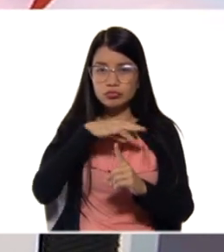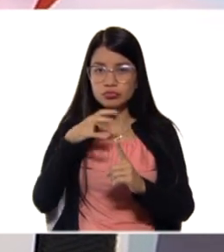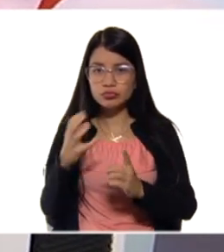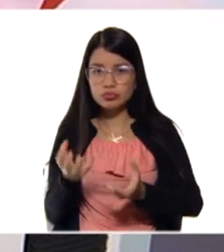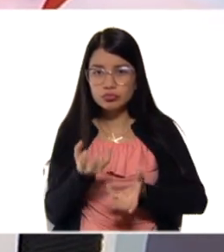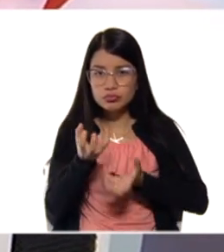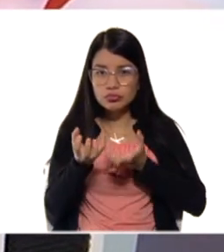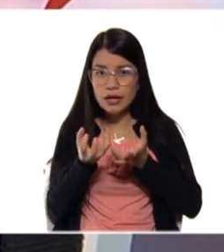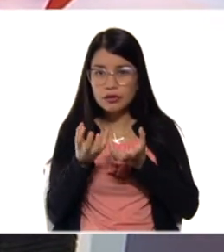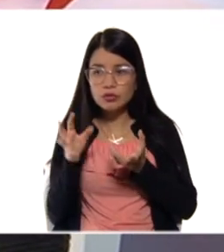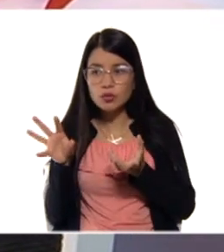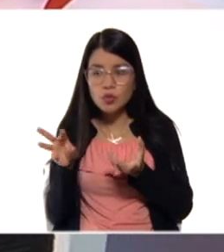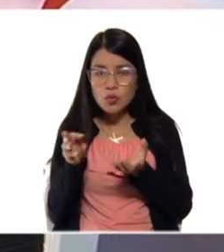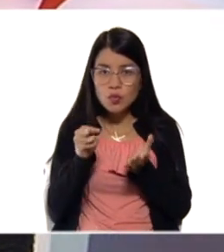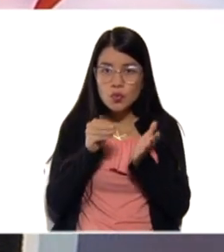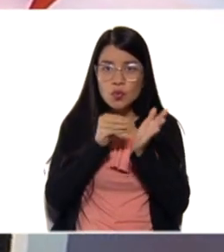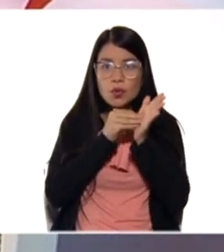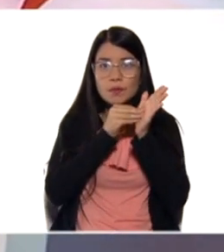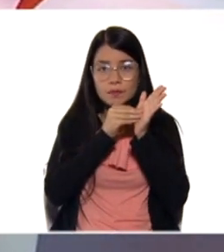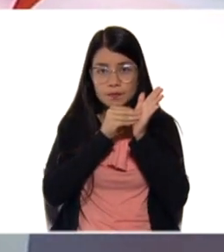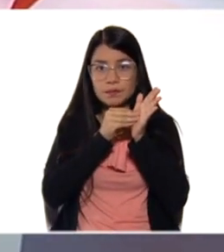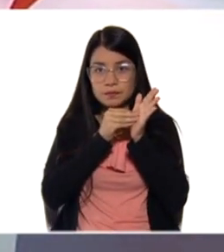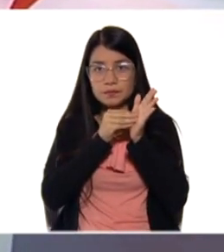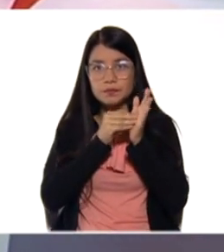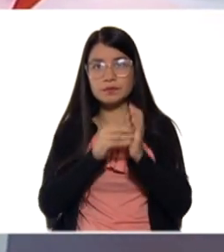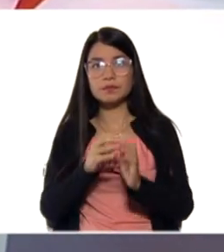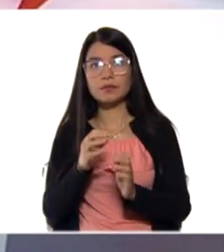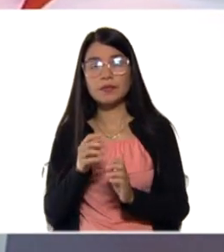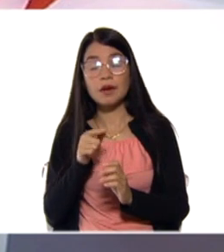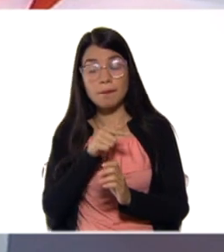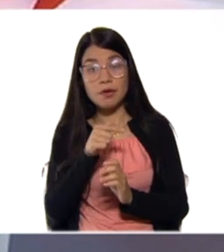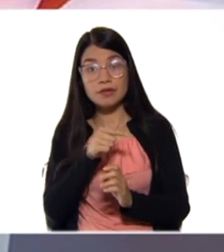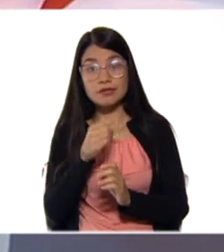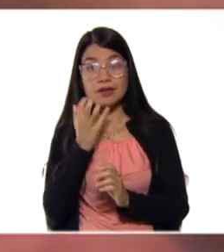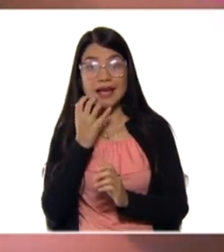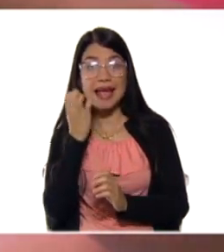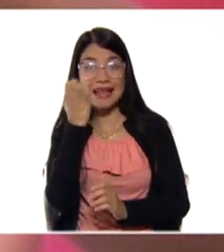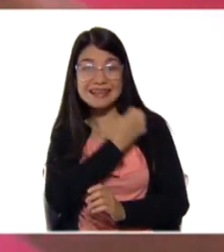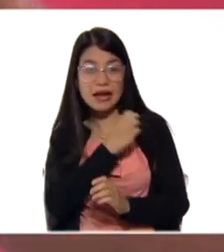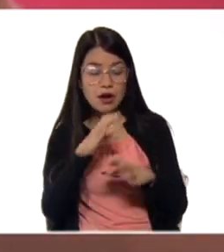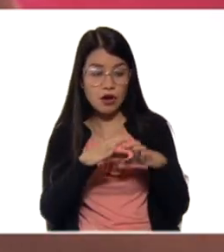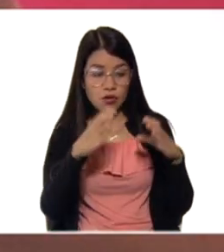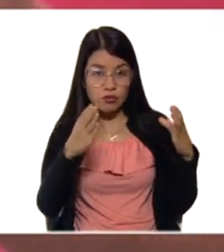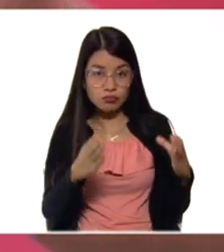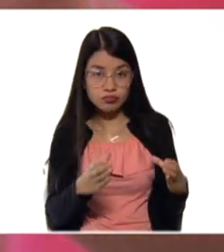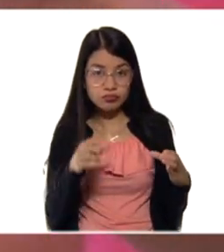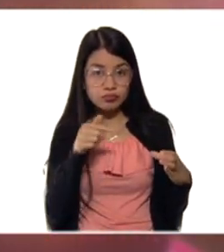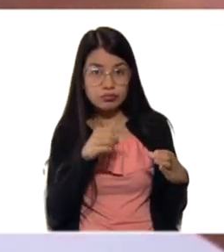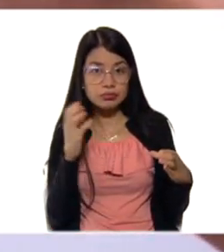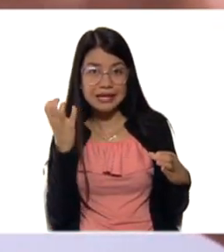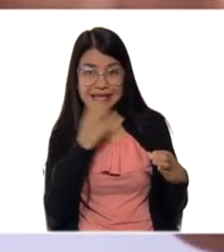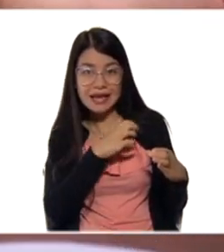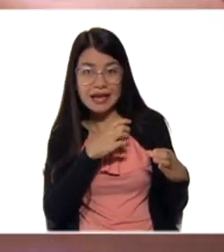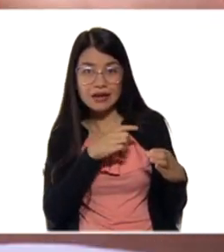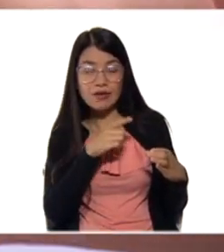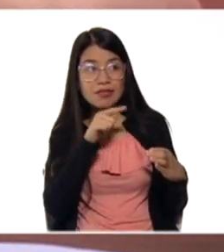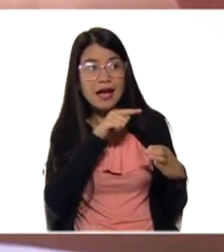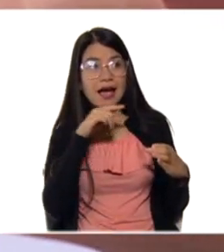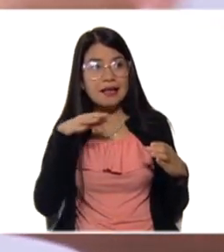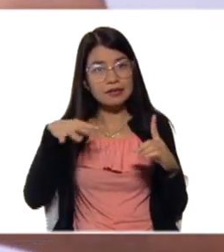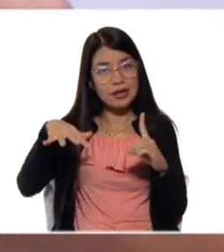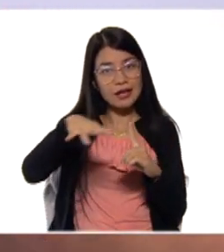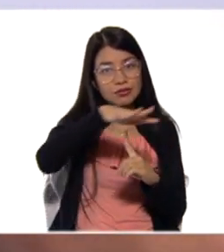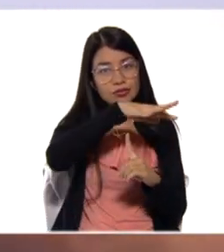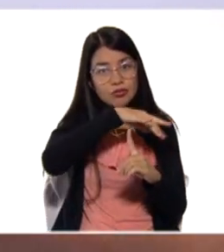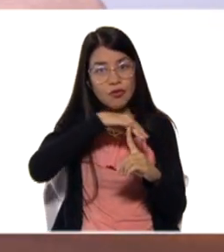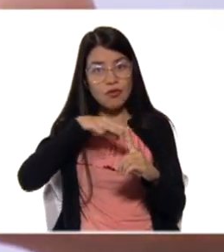hielo. El hielo, ¿ok?, está absorbiendo calor del sistema.